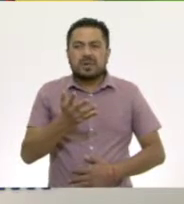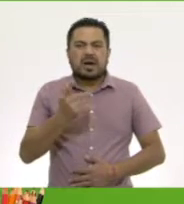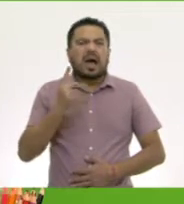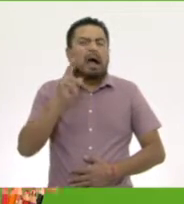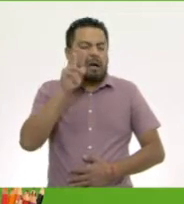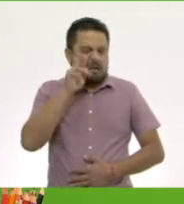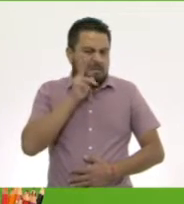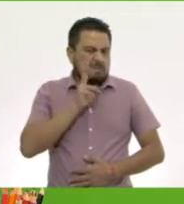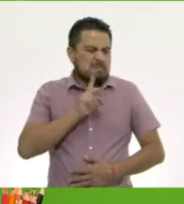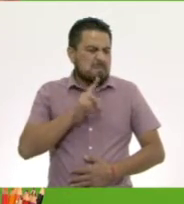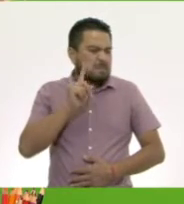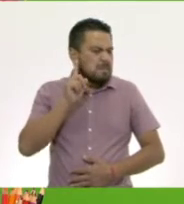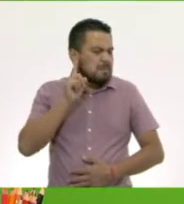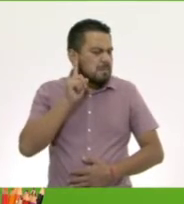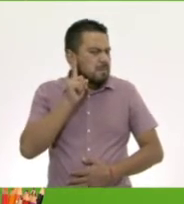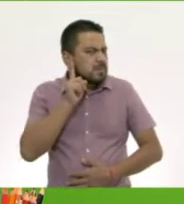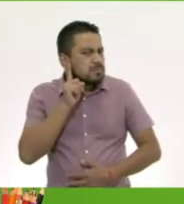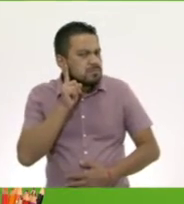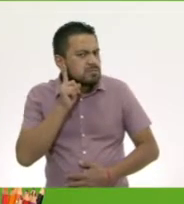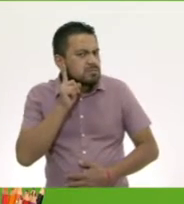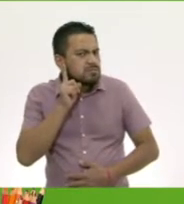A ver. ver.